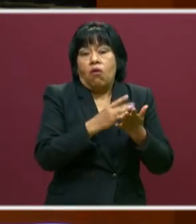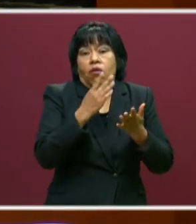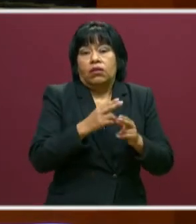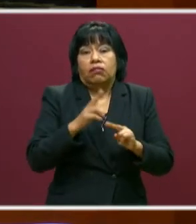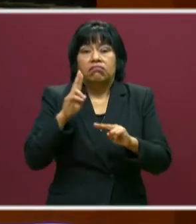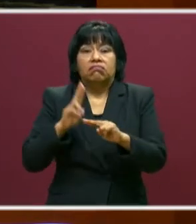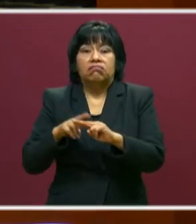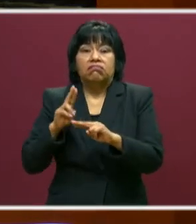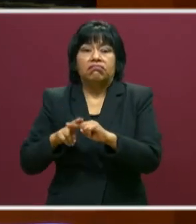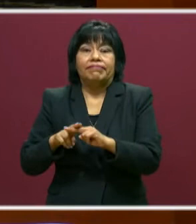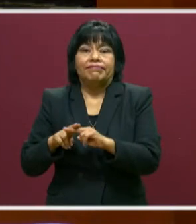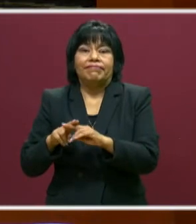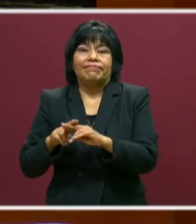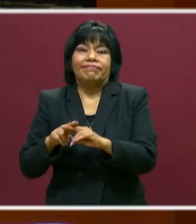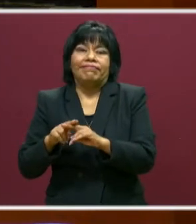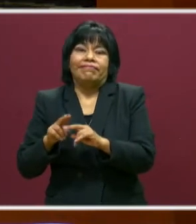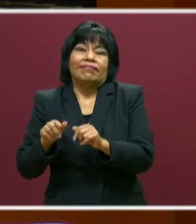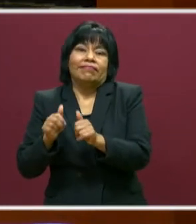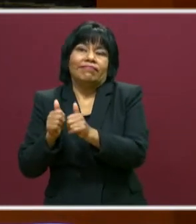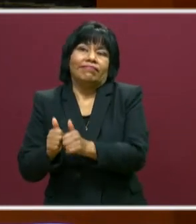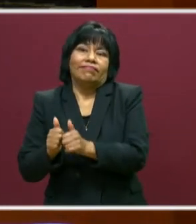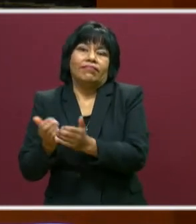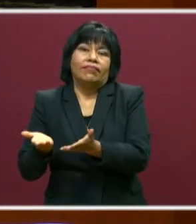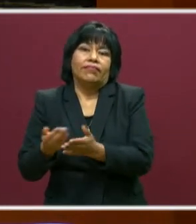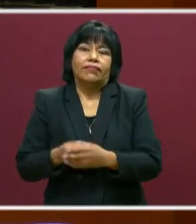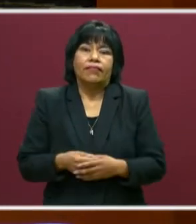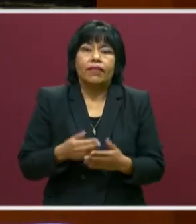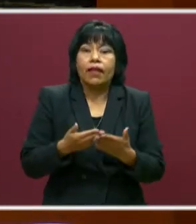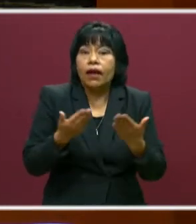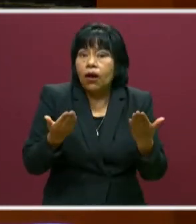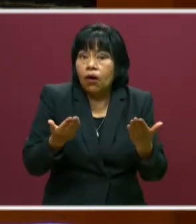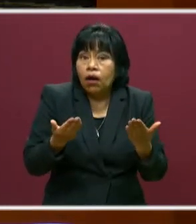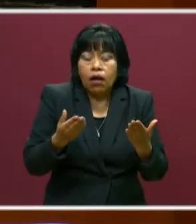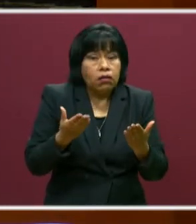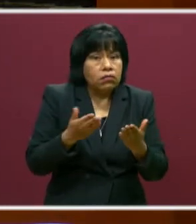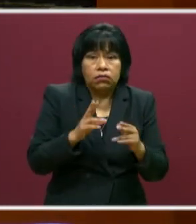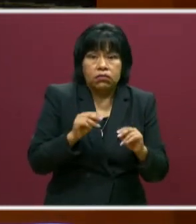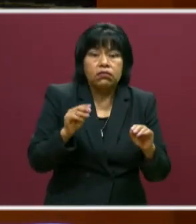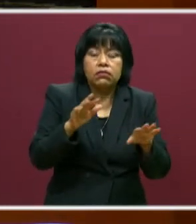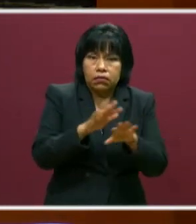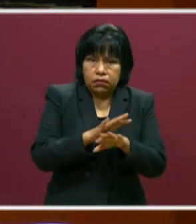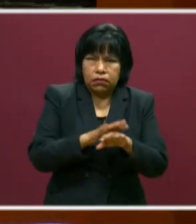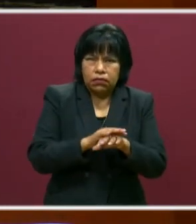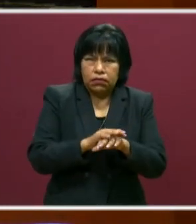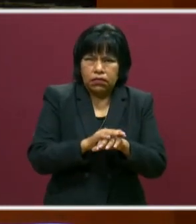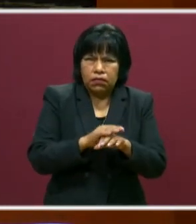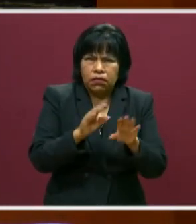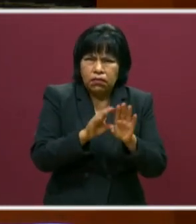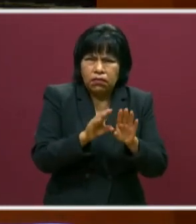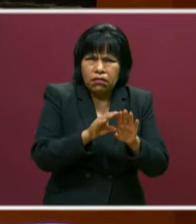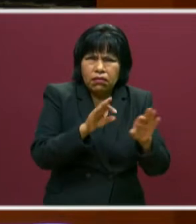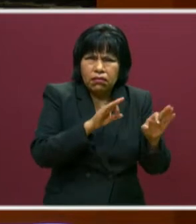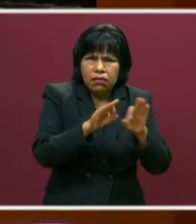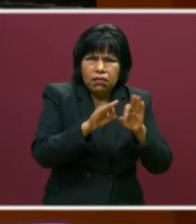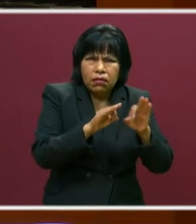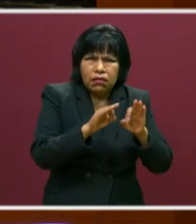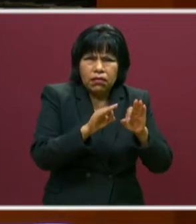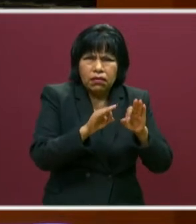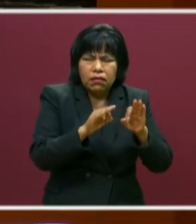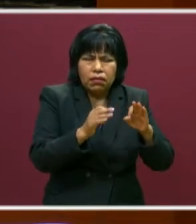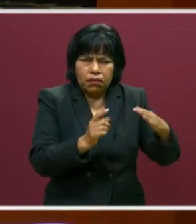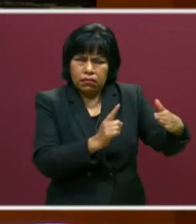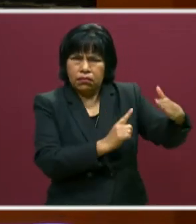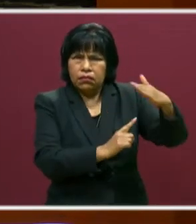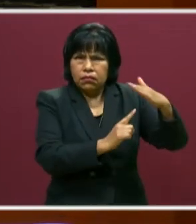banca. Es romper otra vez el proceso que traían. Por eso hay que recobrar lo que ya tenemos de cómo trabajamos a distancia para